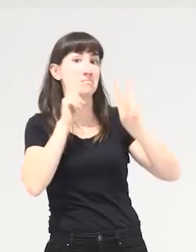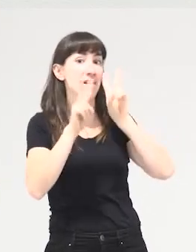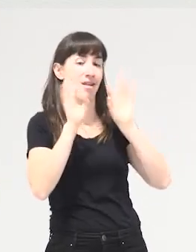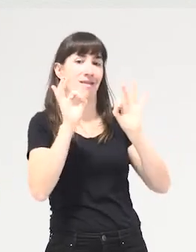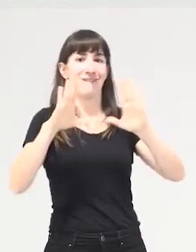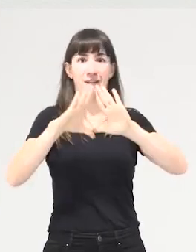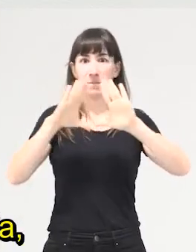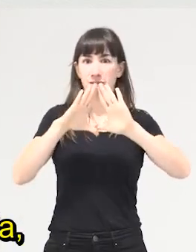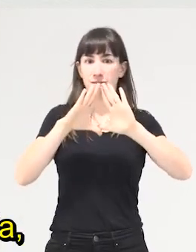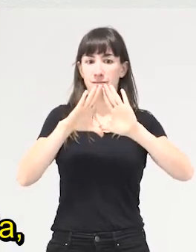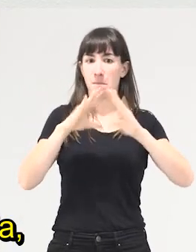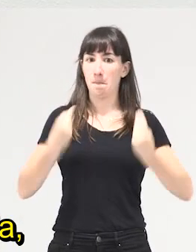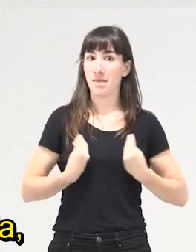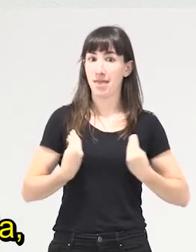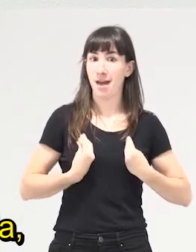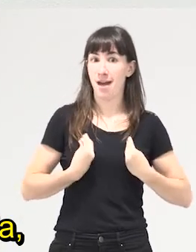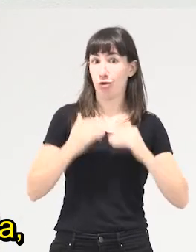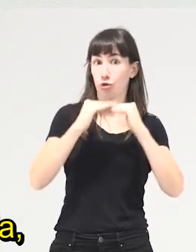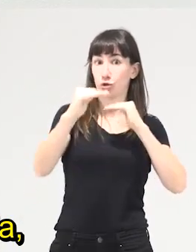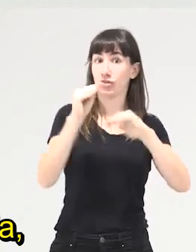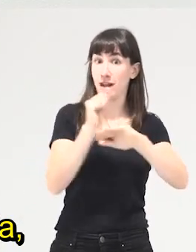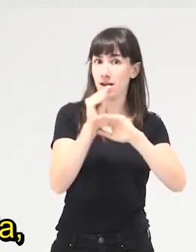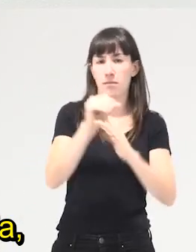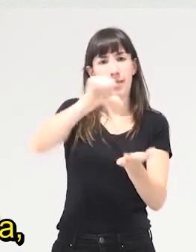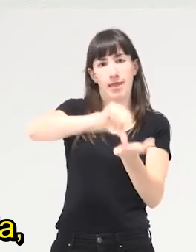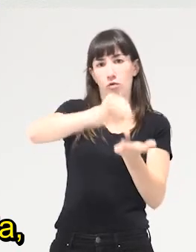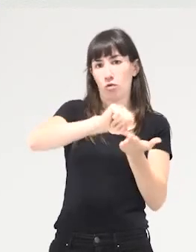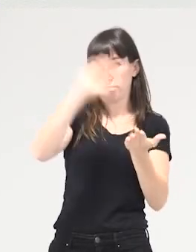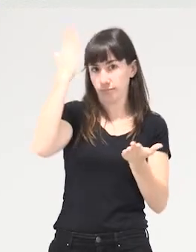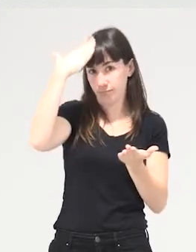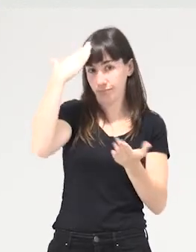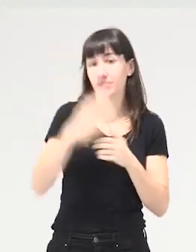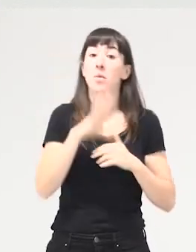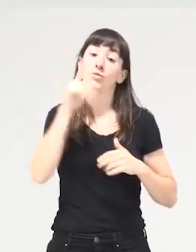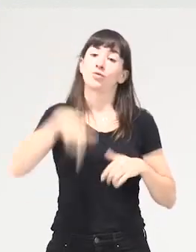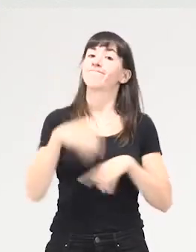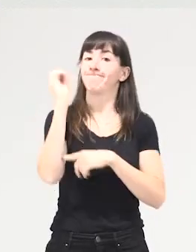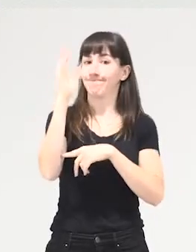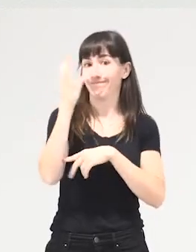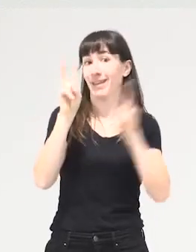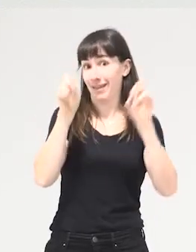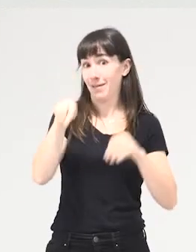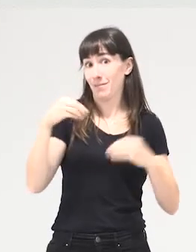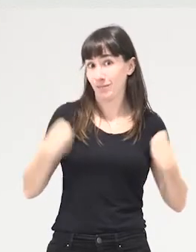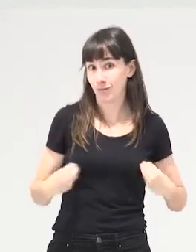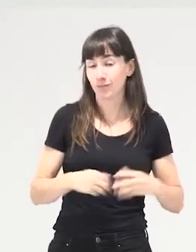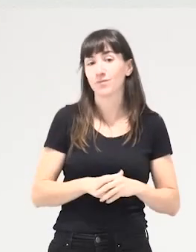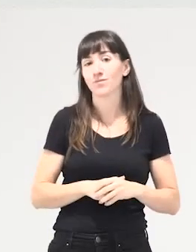la sostenibilidad de la vida al centro. Entonces, desde ahí esta primera propuesta de conferencia que, bueno,